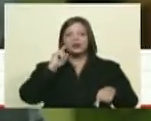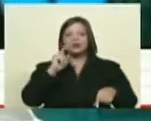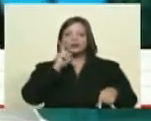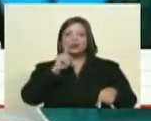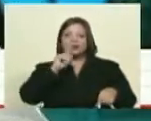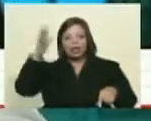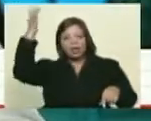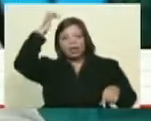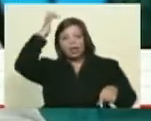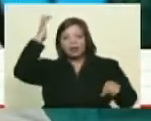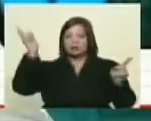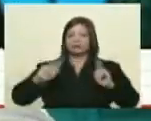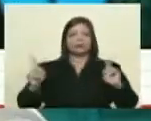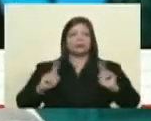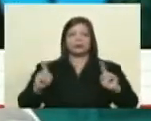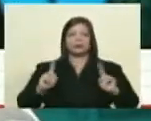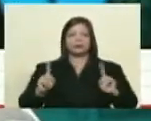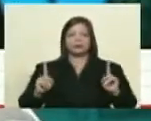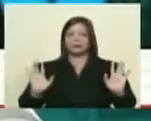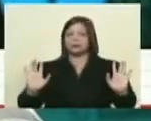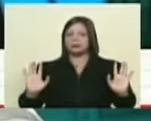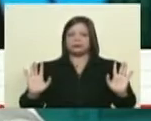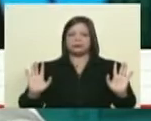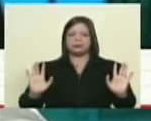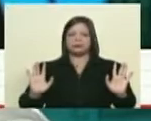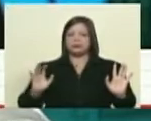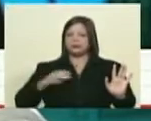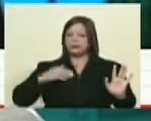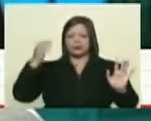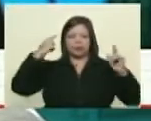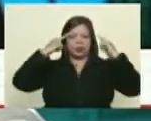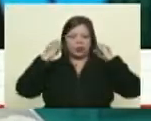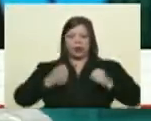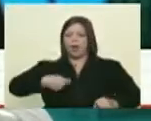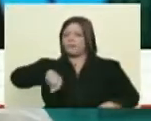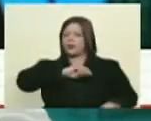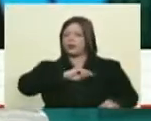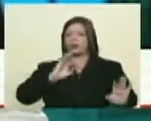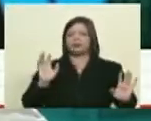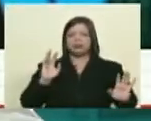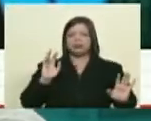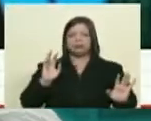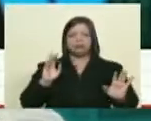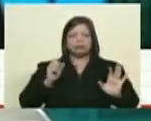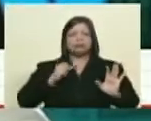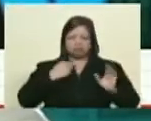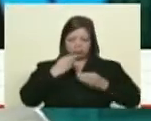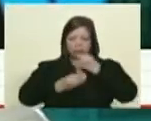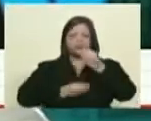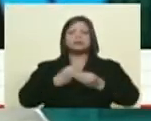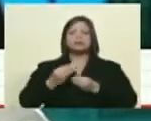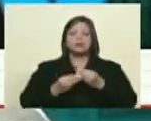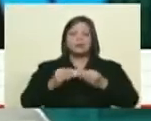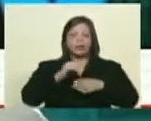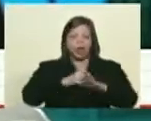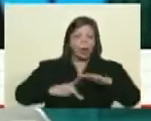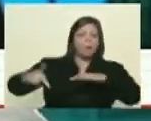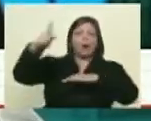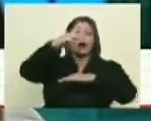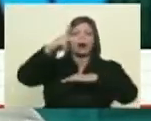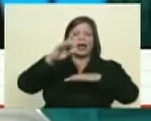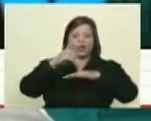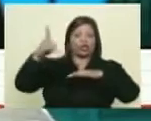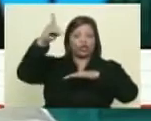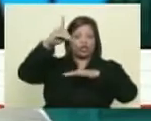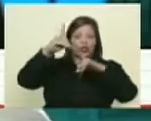esas confesiones. No, no. Yo me hacía pasar por lo que era. Un académico español que estaba buscando hacer como efectivamente hizo su doctorado en torno a un